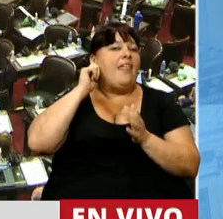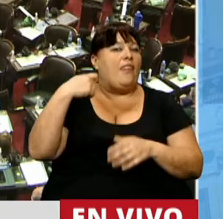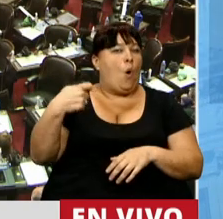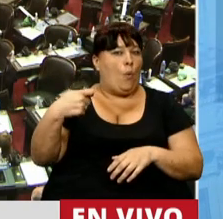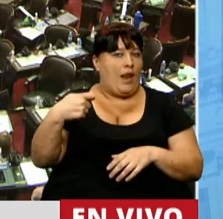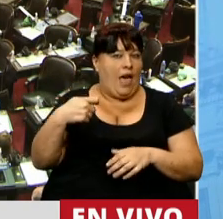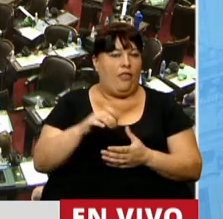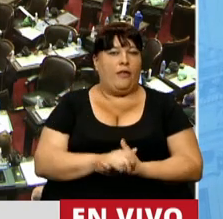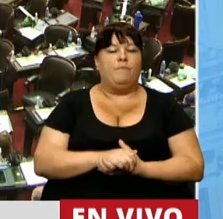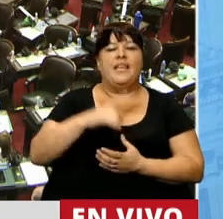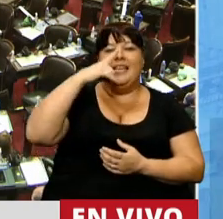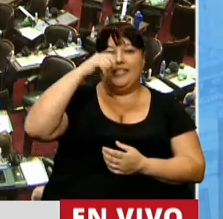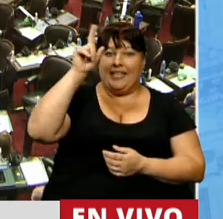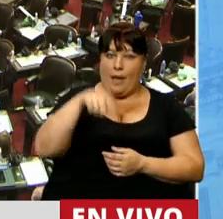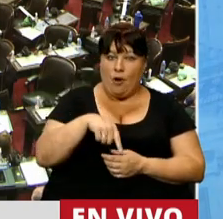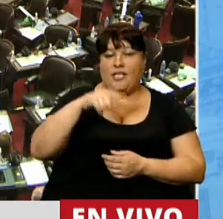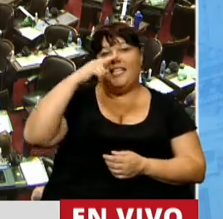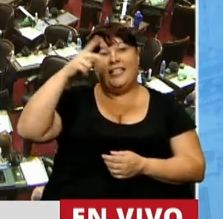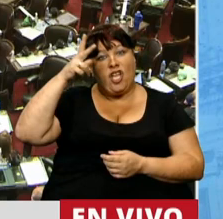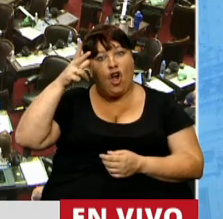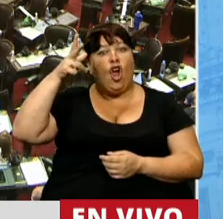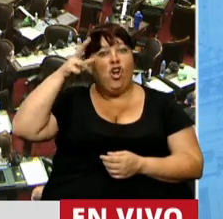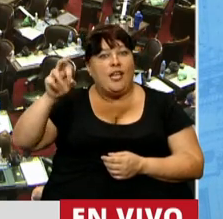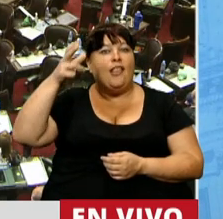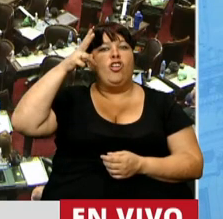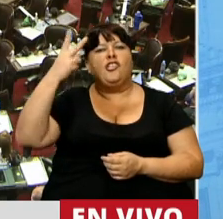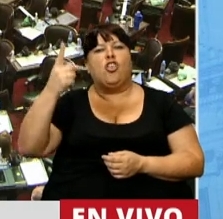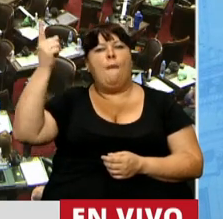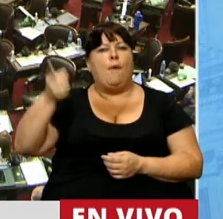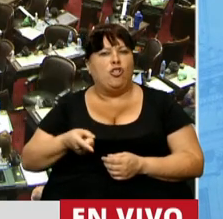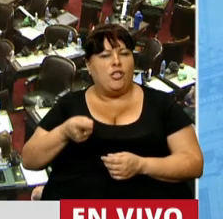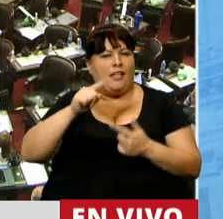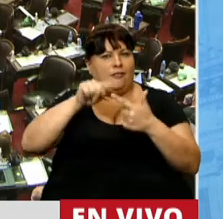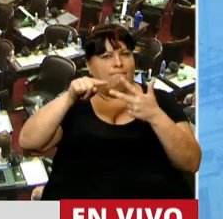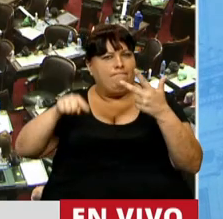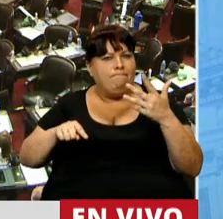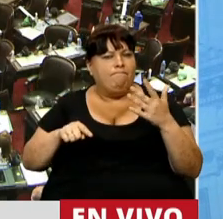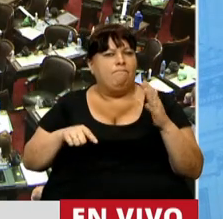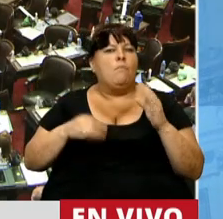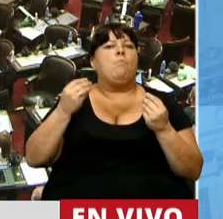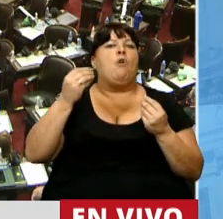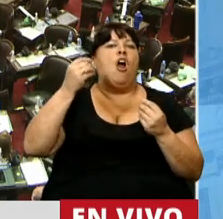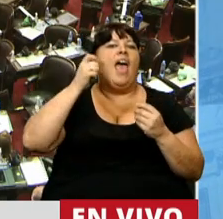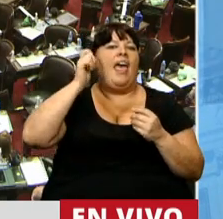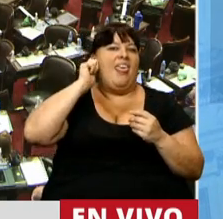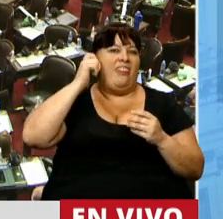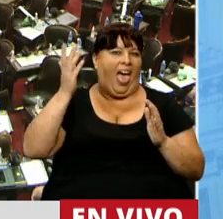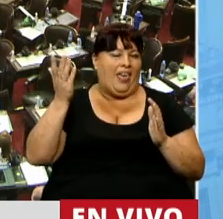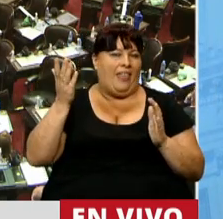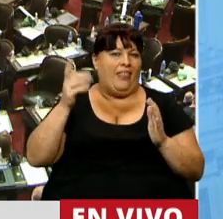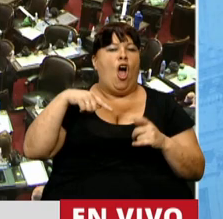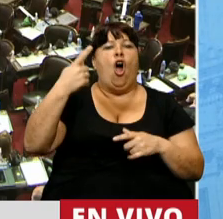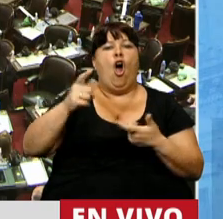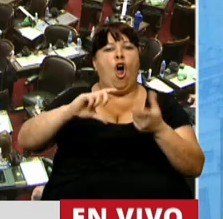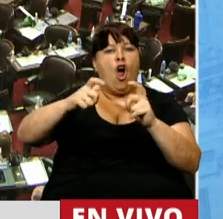jubilaba, el 70%, el 78%, el 80% o el 82% por exceso de edad. Y había una